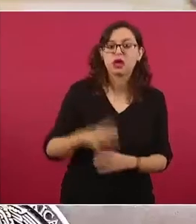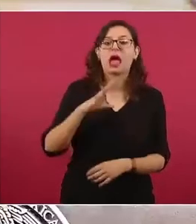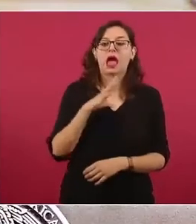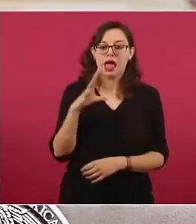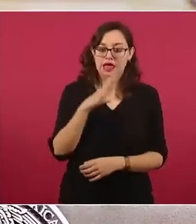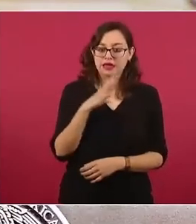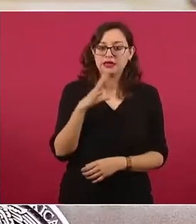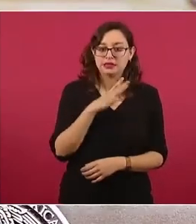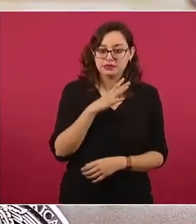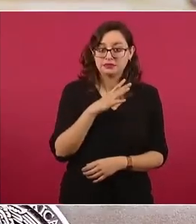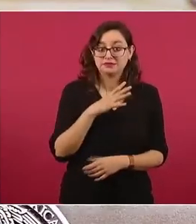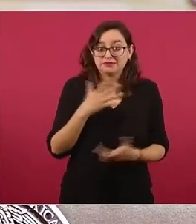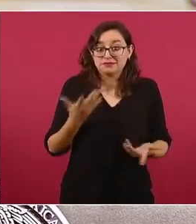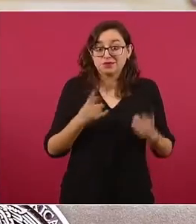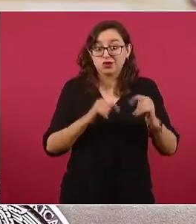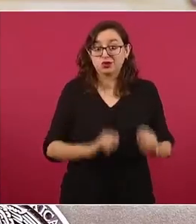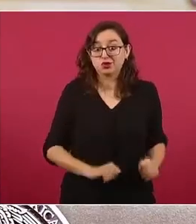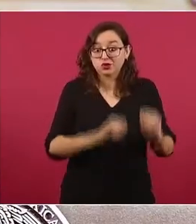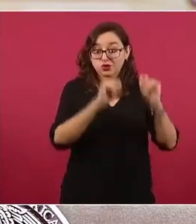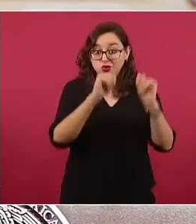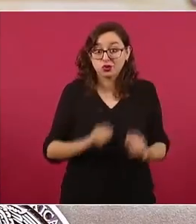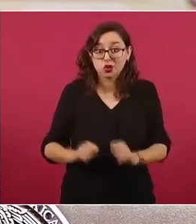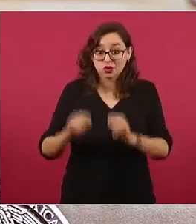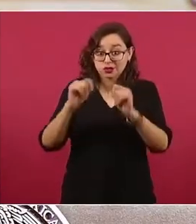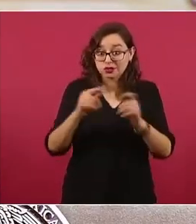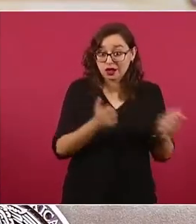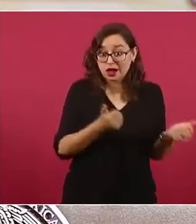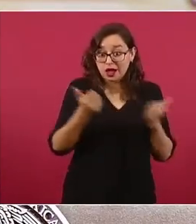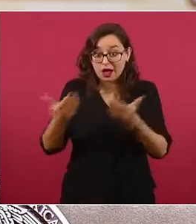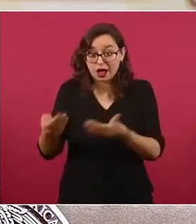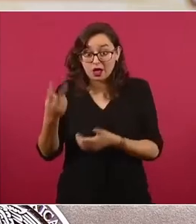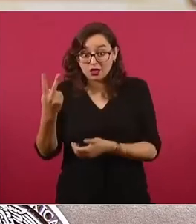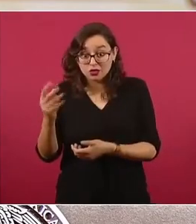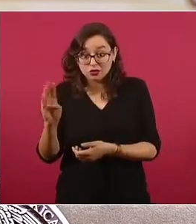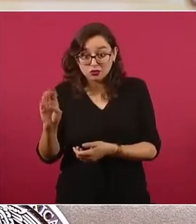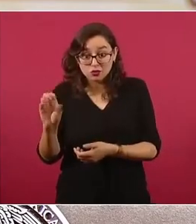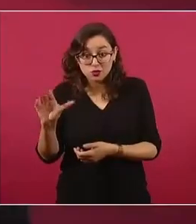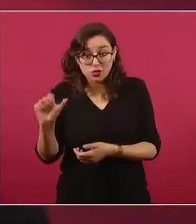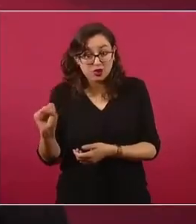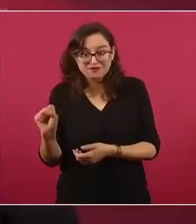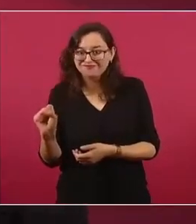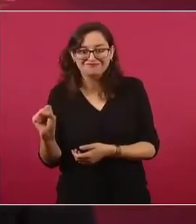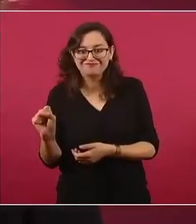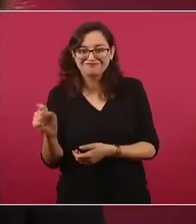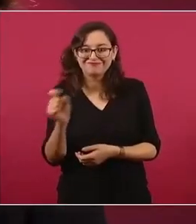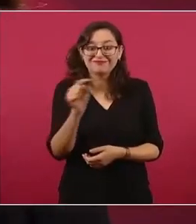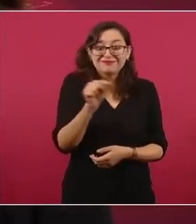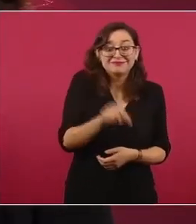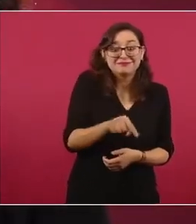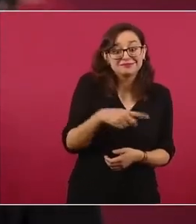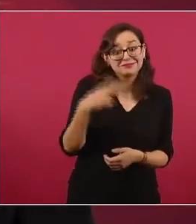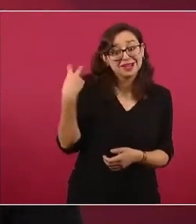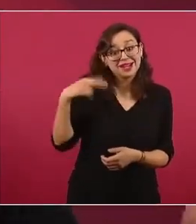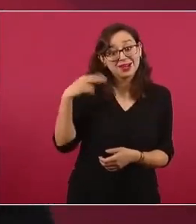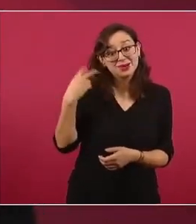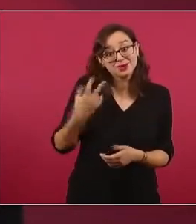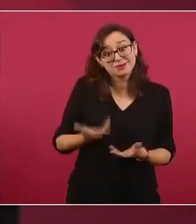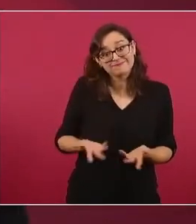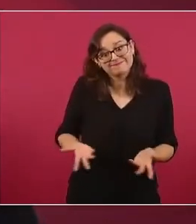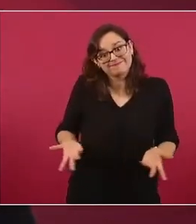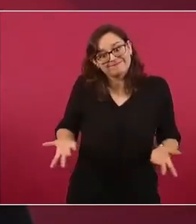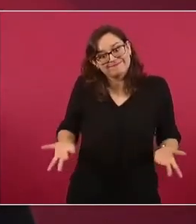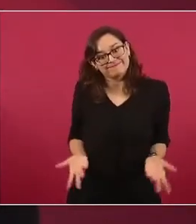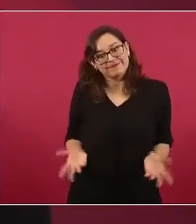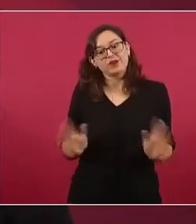destinadas las torres fotografiadas. Nos da una oportunidad para informar, además. Bueno, pero